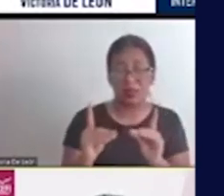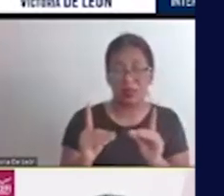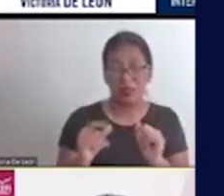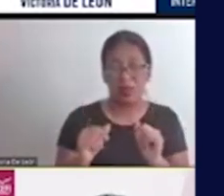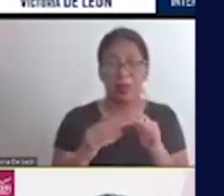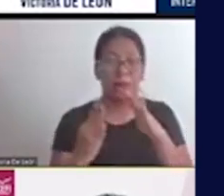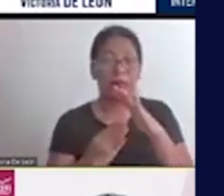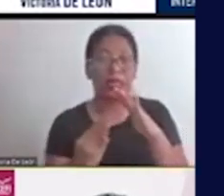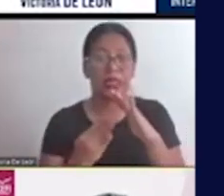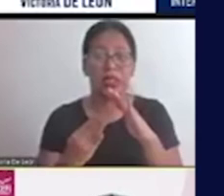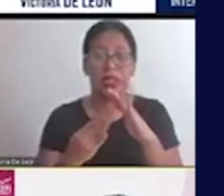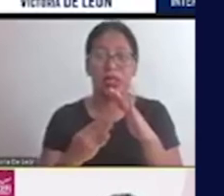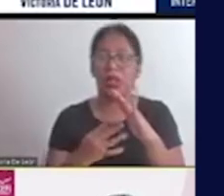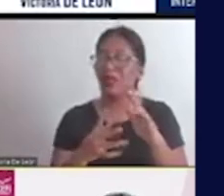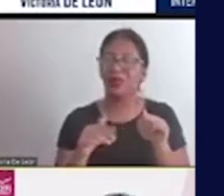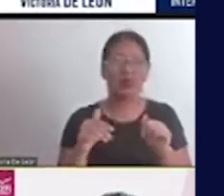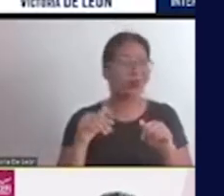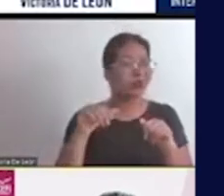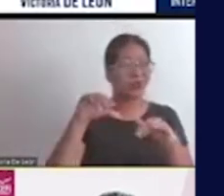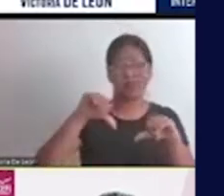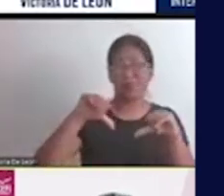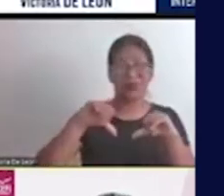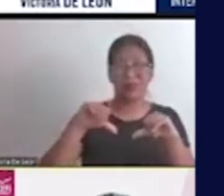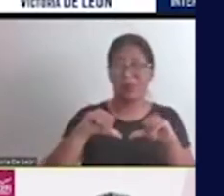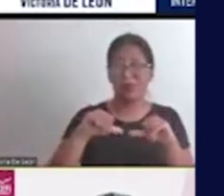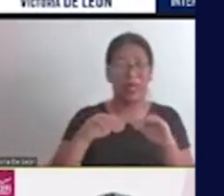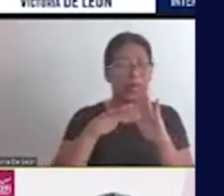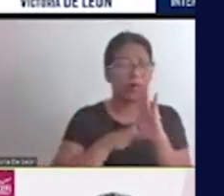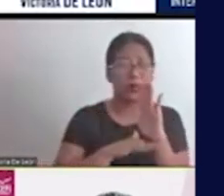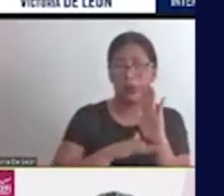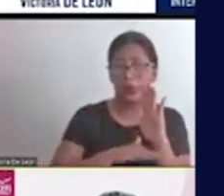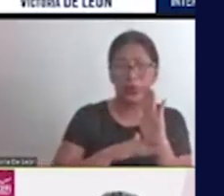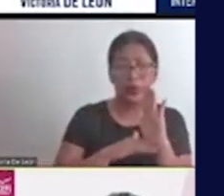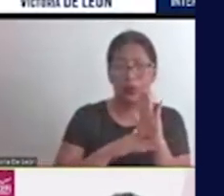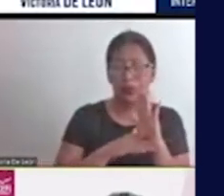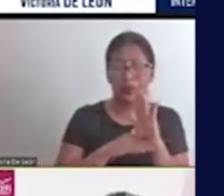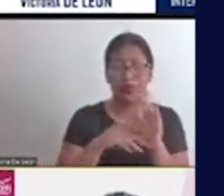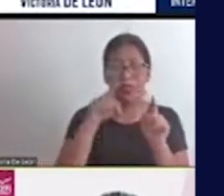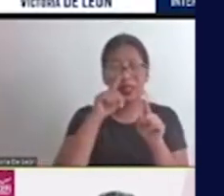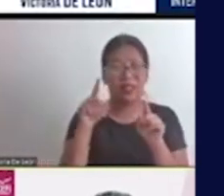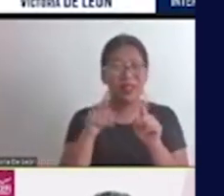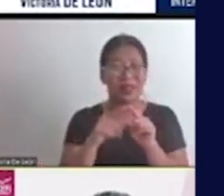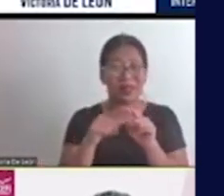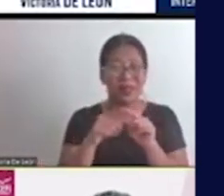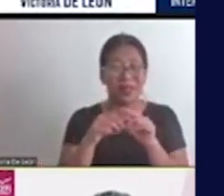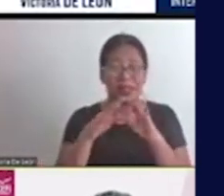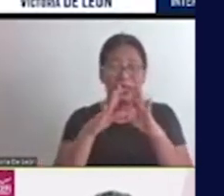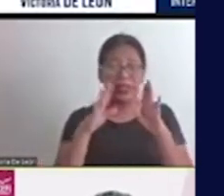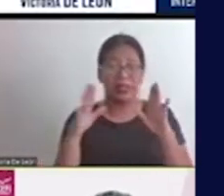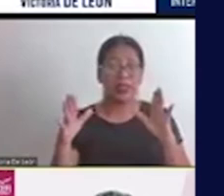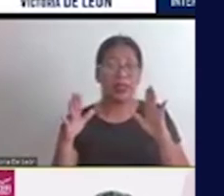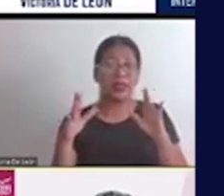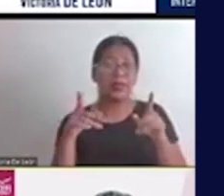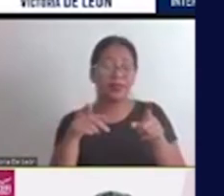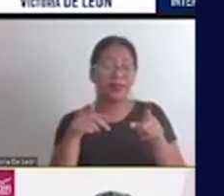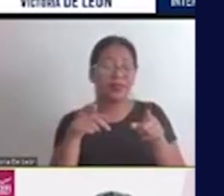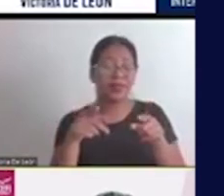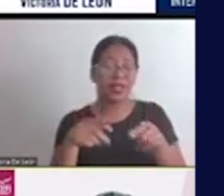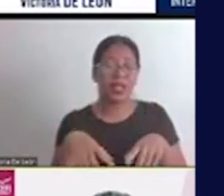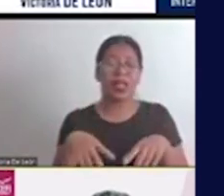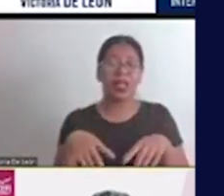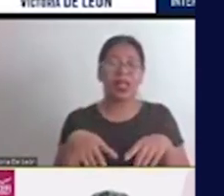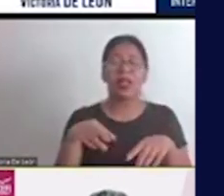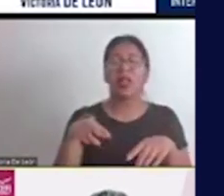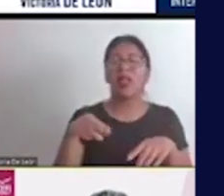es muy pobre, y no solo eso, sino que gran parte de esa cobertura la realiza el sector privado. El